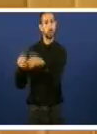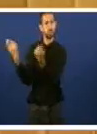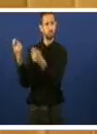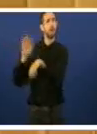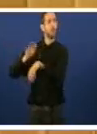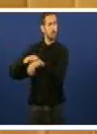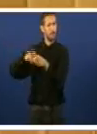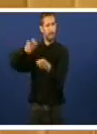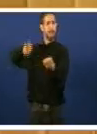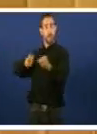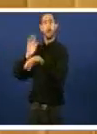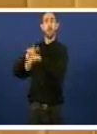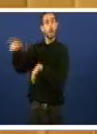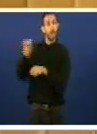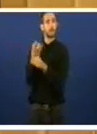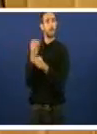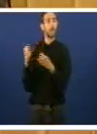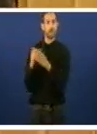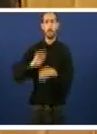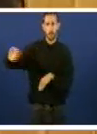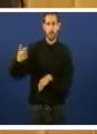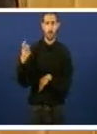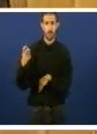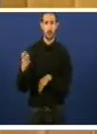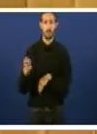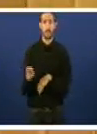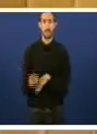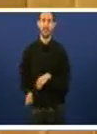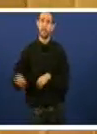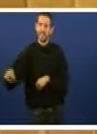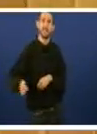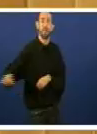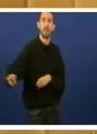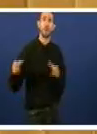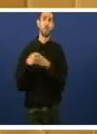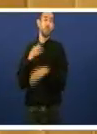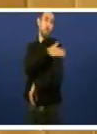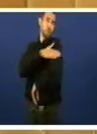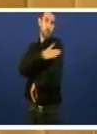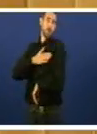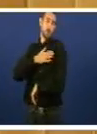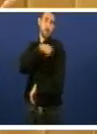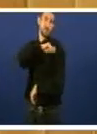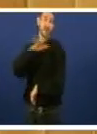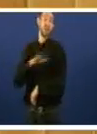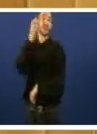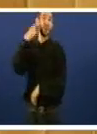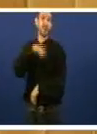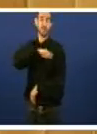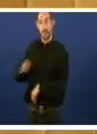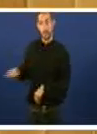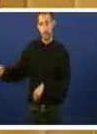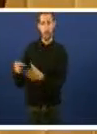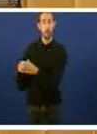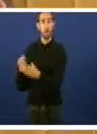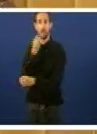apearse. En apearse aguilloado polo goberno español e aguilloado polo Banco de España. Home, intentaron